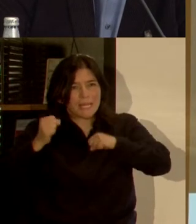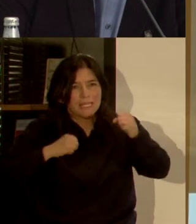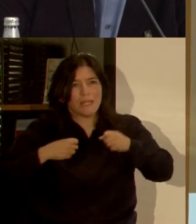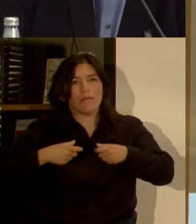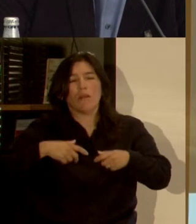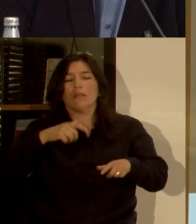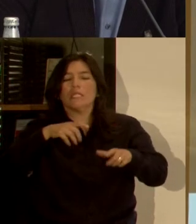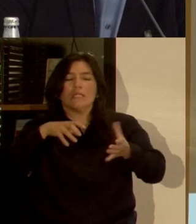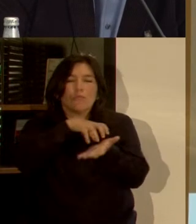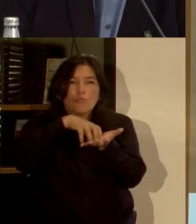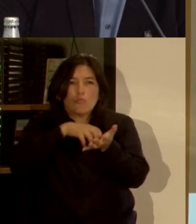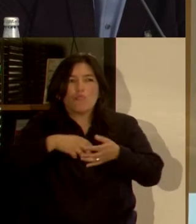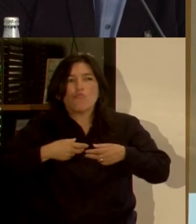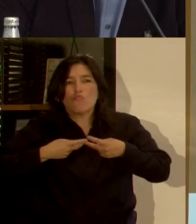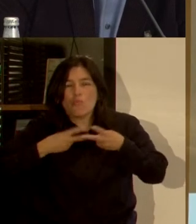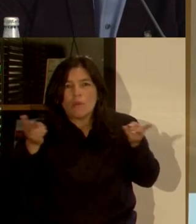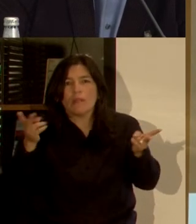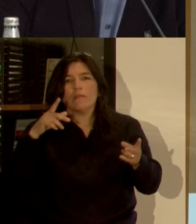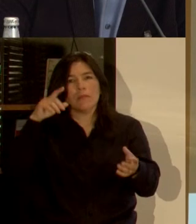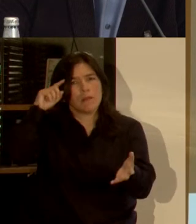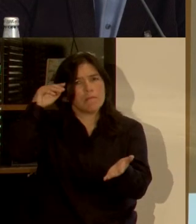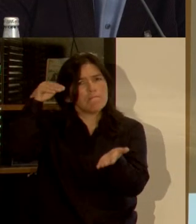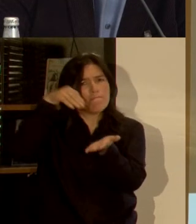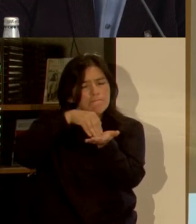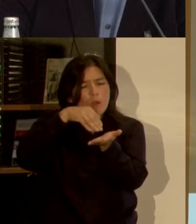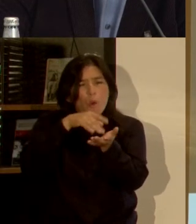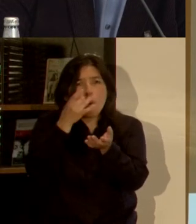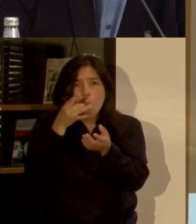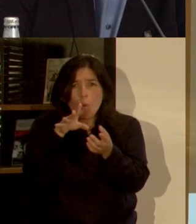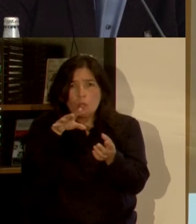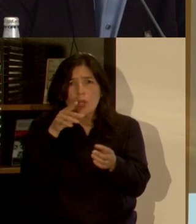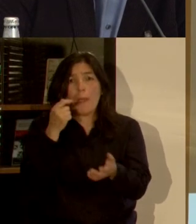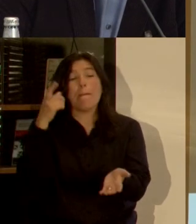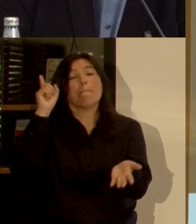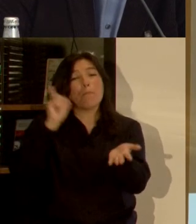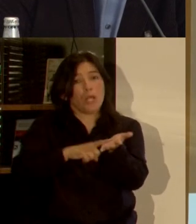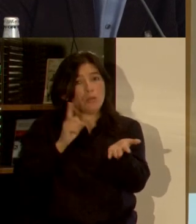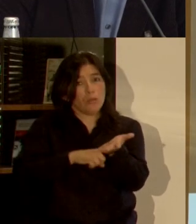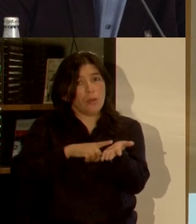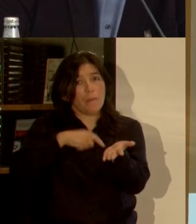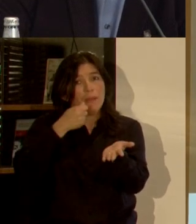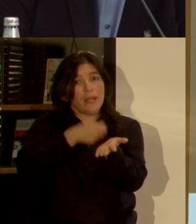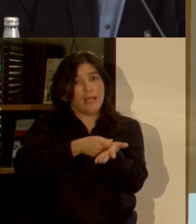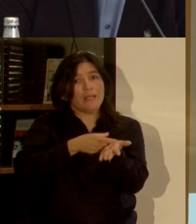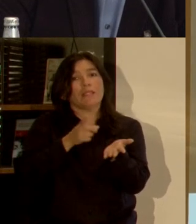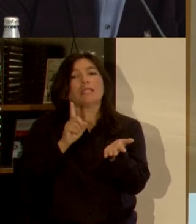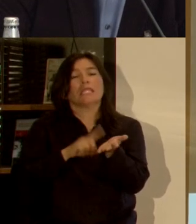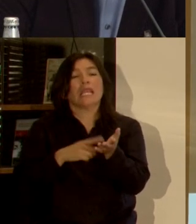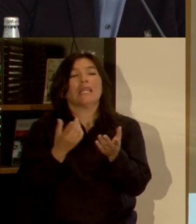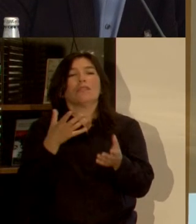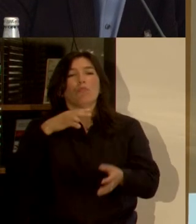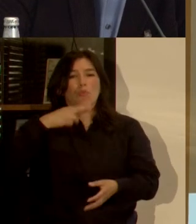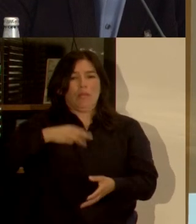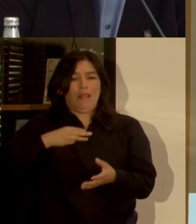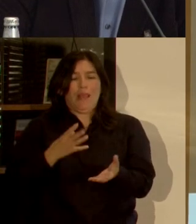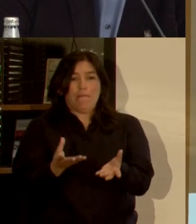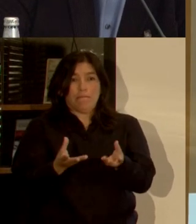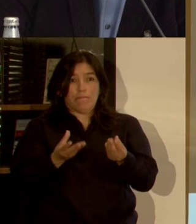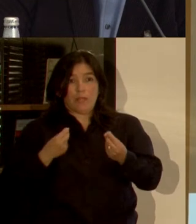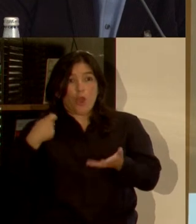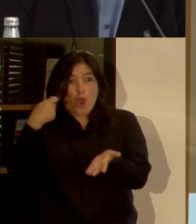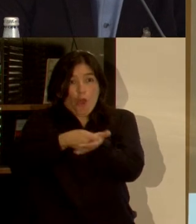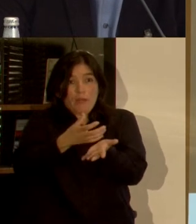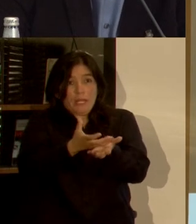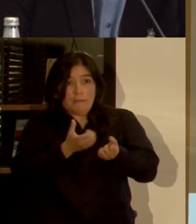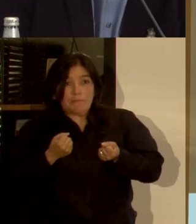oportunidad de la reforma tributaria de descentralizar fiscalmente un poco algunos impuestos que fueran cobrados por los gobiernos regionales, pero creo que nosotros seremos